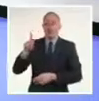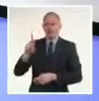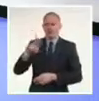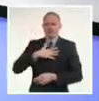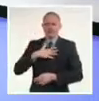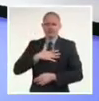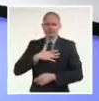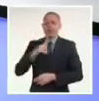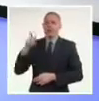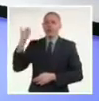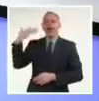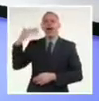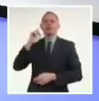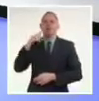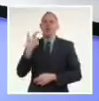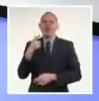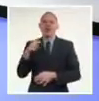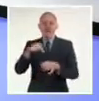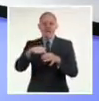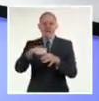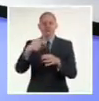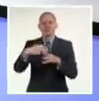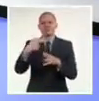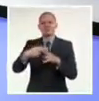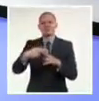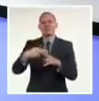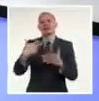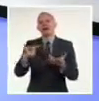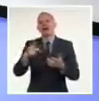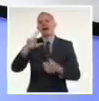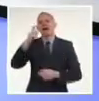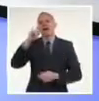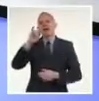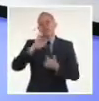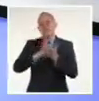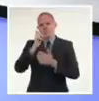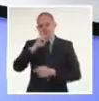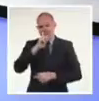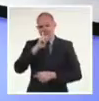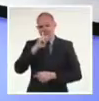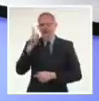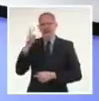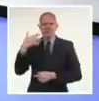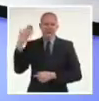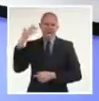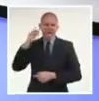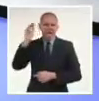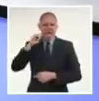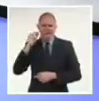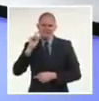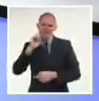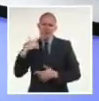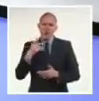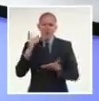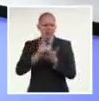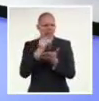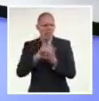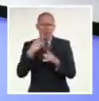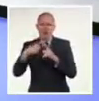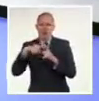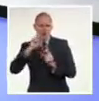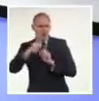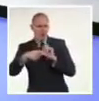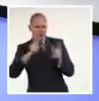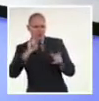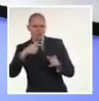Gran Caimán. Como se conoce, los fondos buitres compran en el mercado secundario a precios de remate las deudas emitidas por países para reclamar el pago